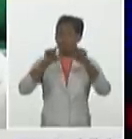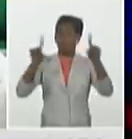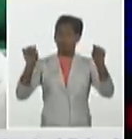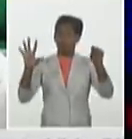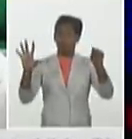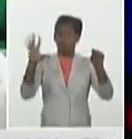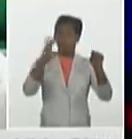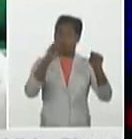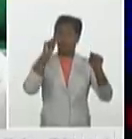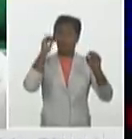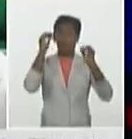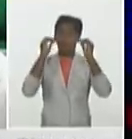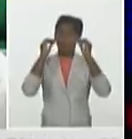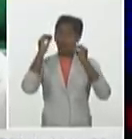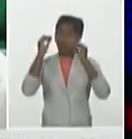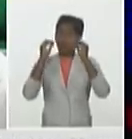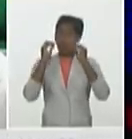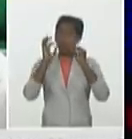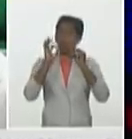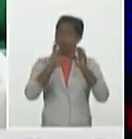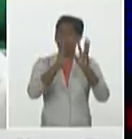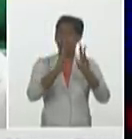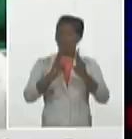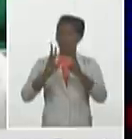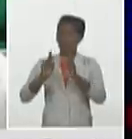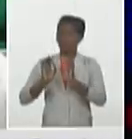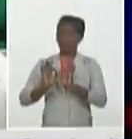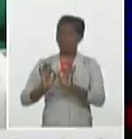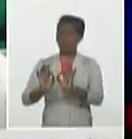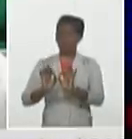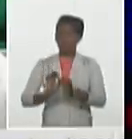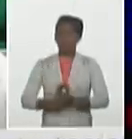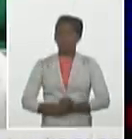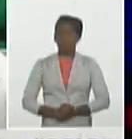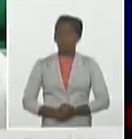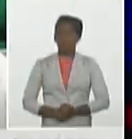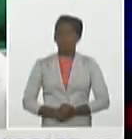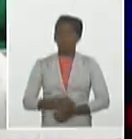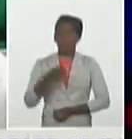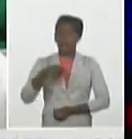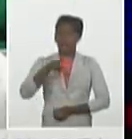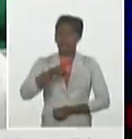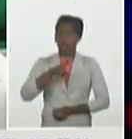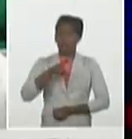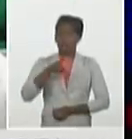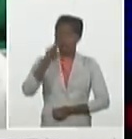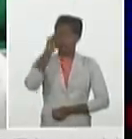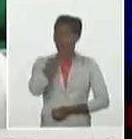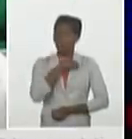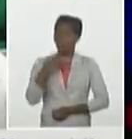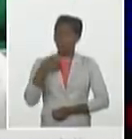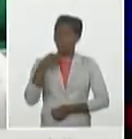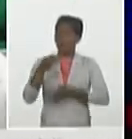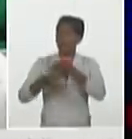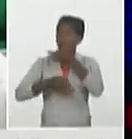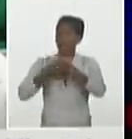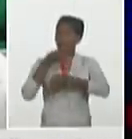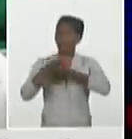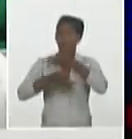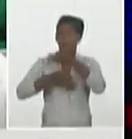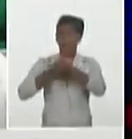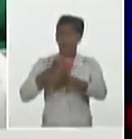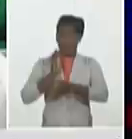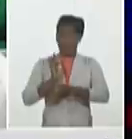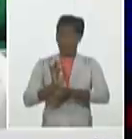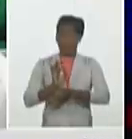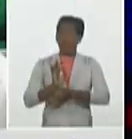explicó la doctora algunos con comorbilidades que hacen muy difícil el control aunque